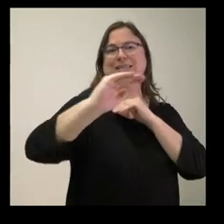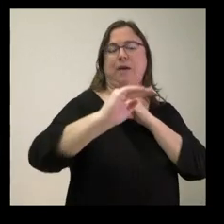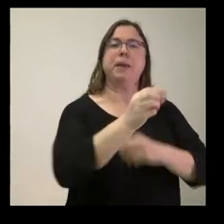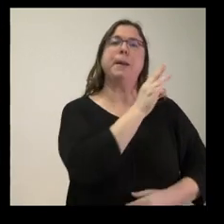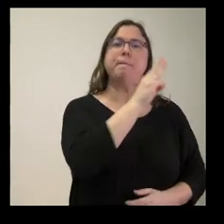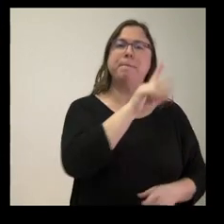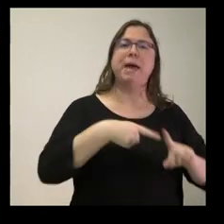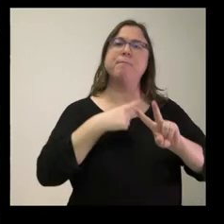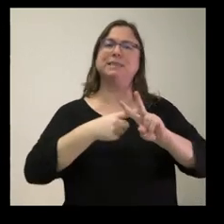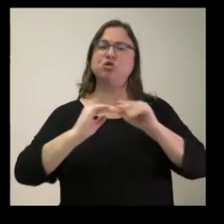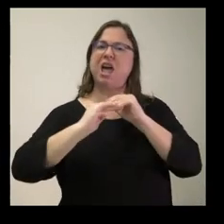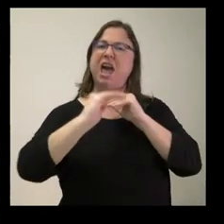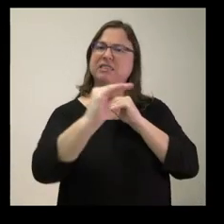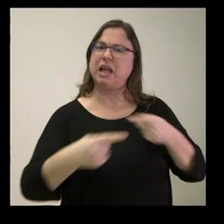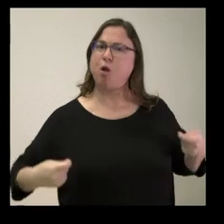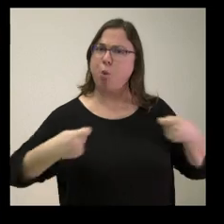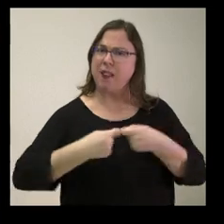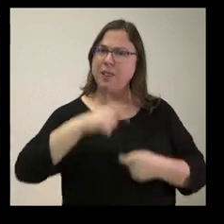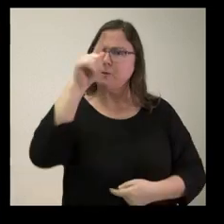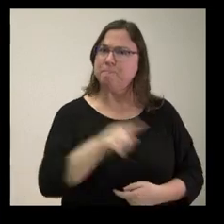y el PP a nivel nacional.